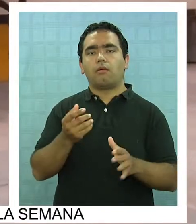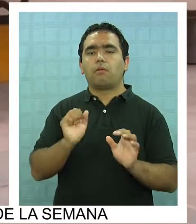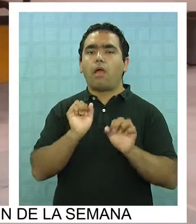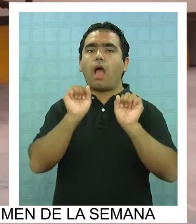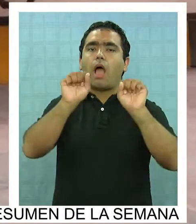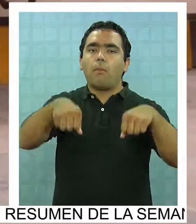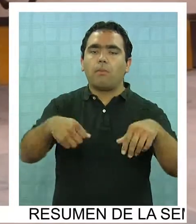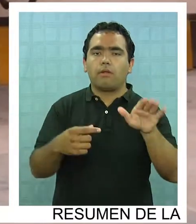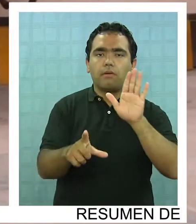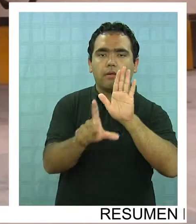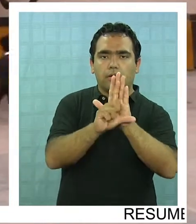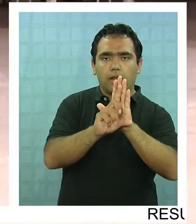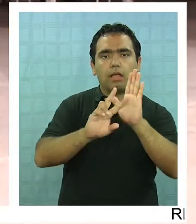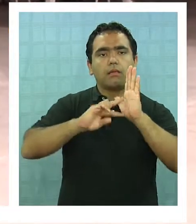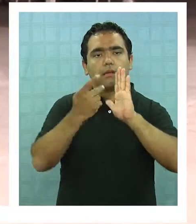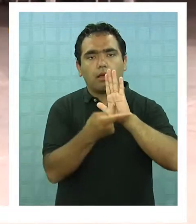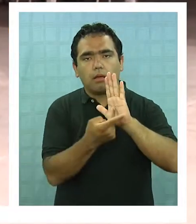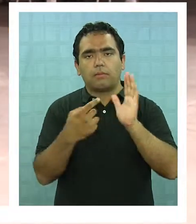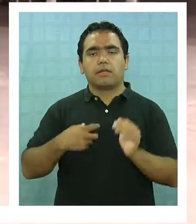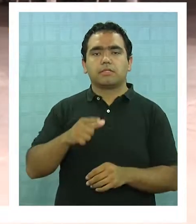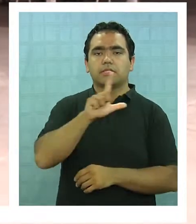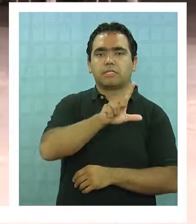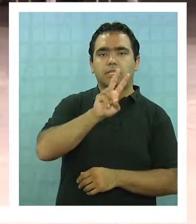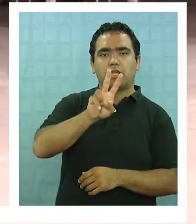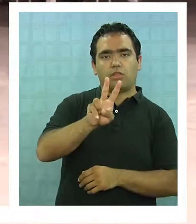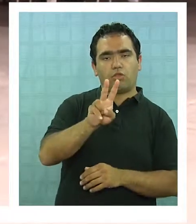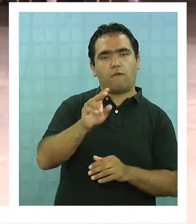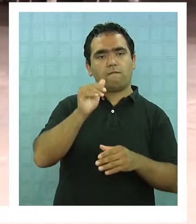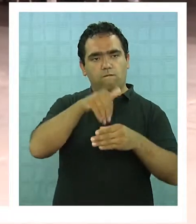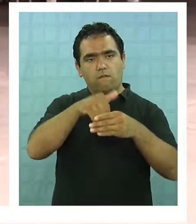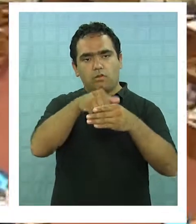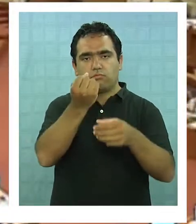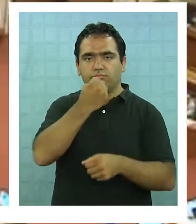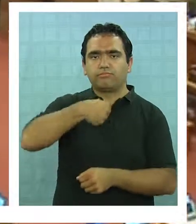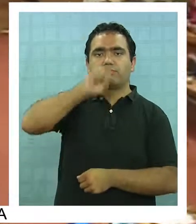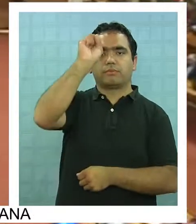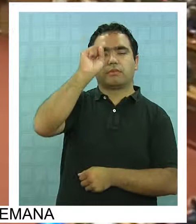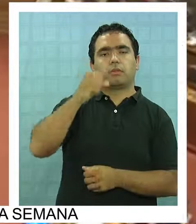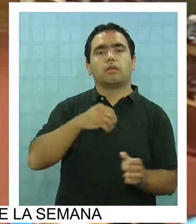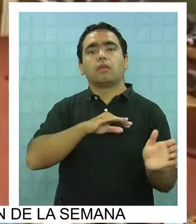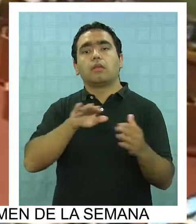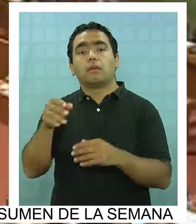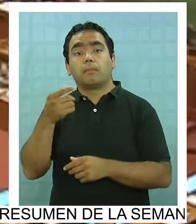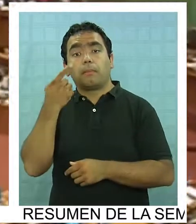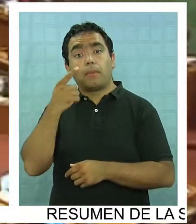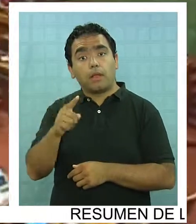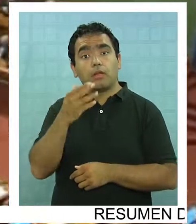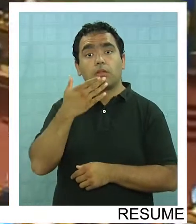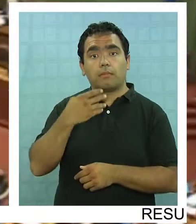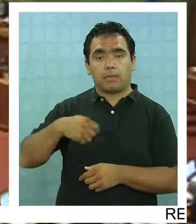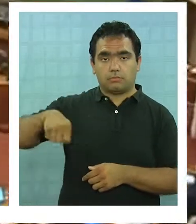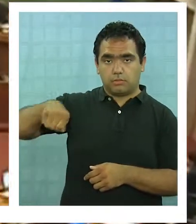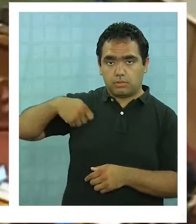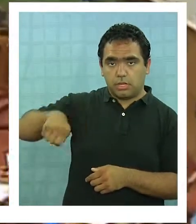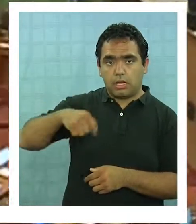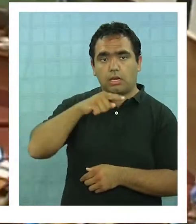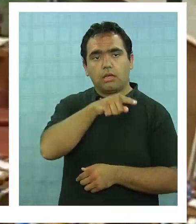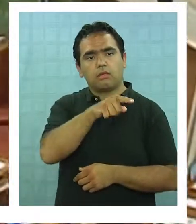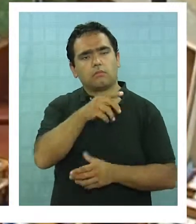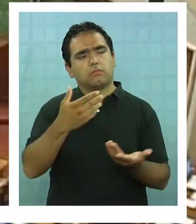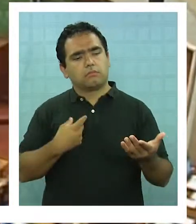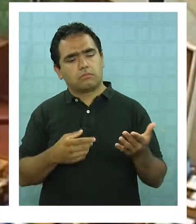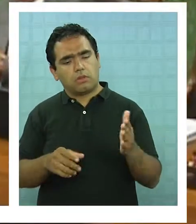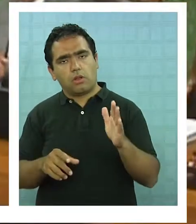copago y selección por 72 votos contra 43. Sin embargo, los parlamentarios decidieron rechazar la